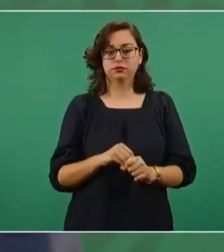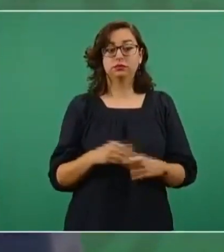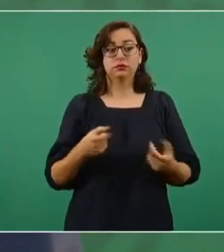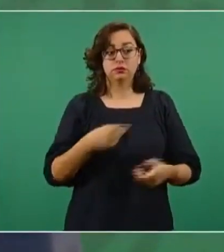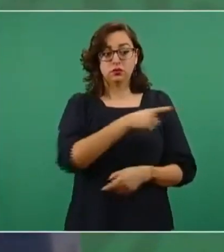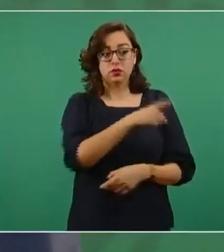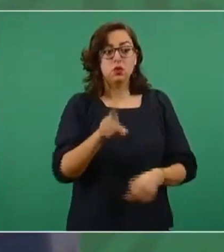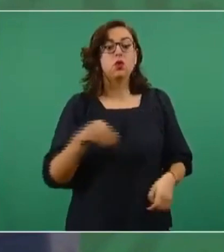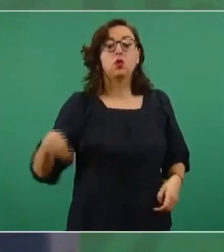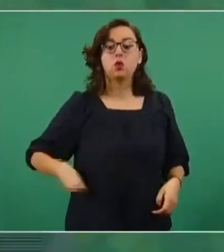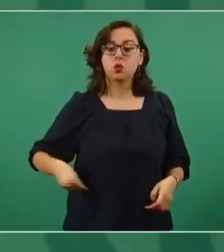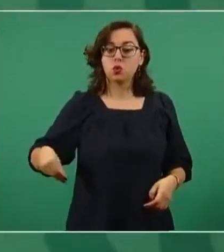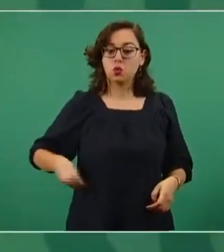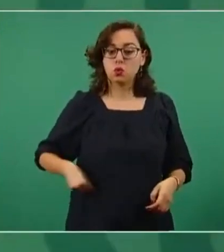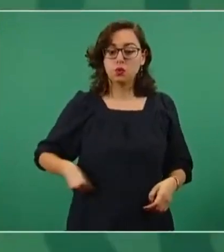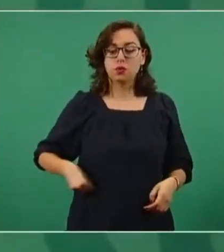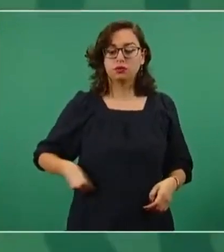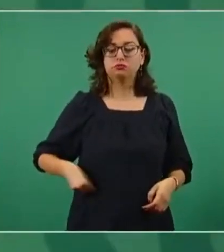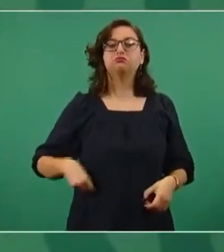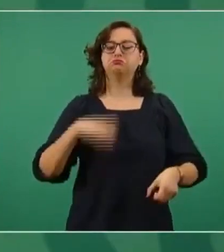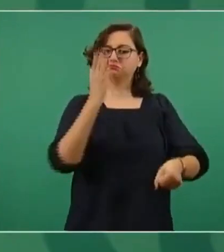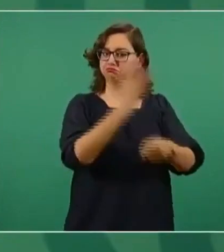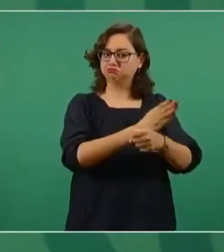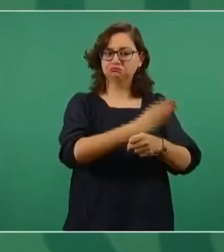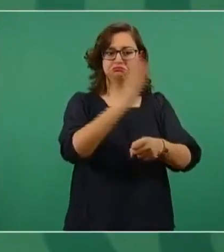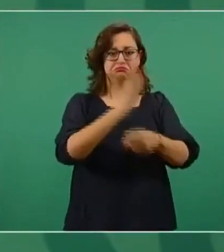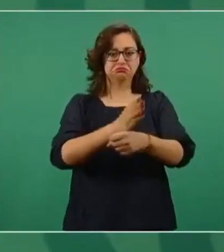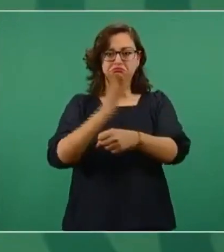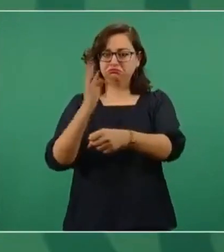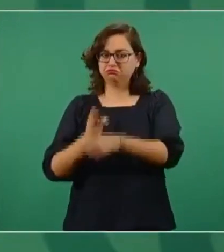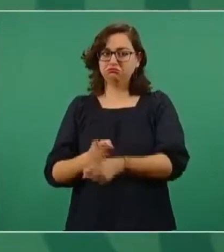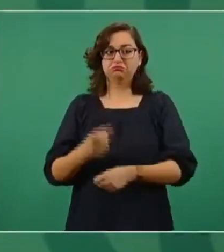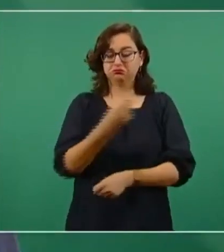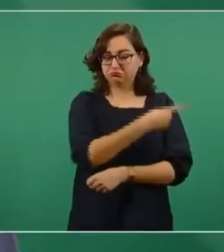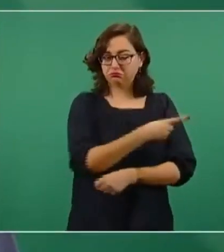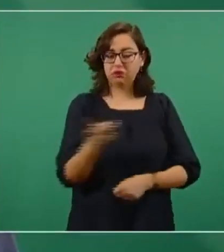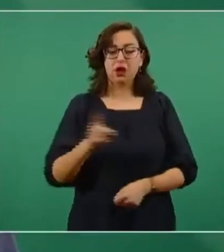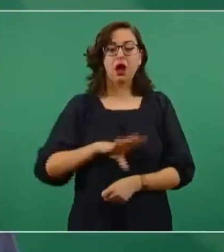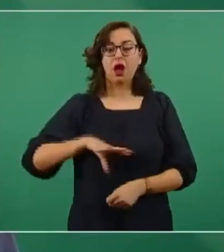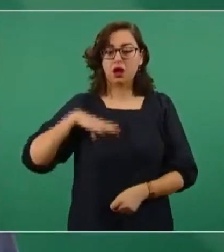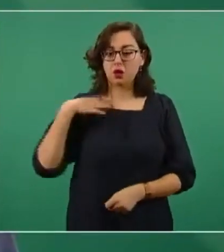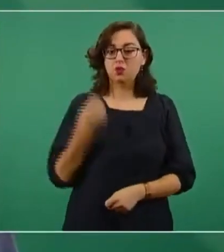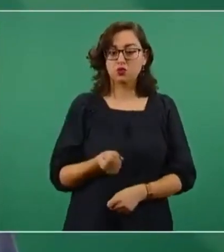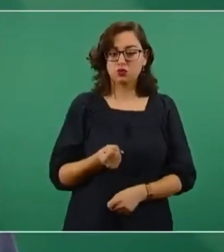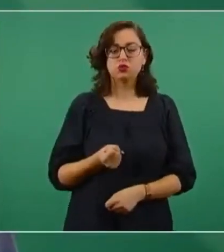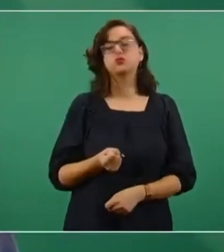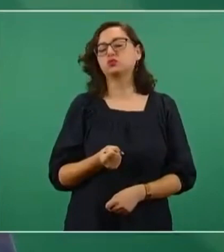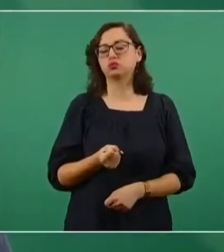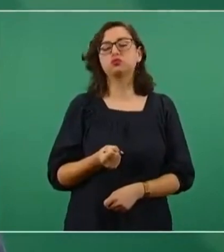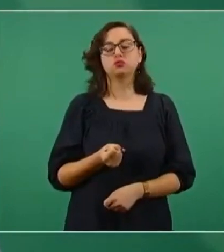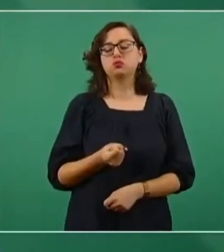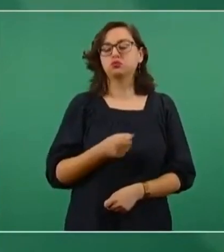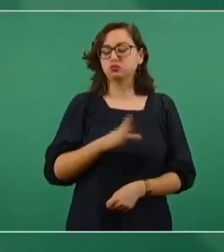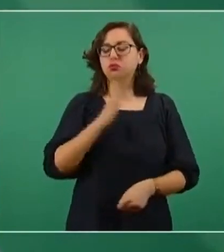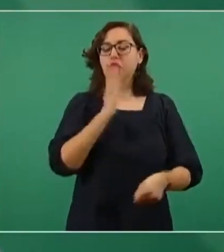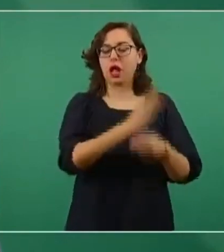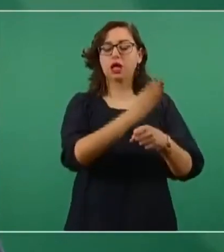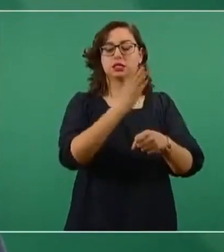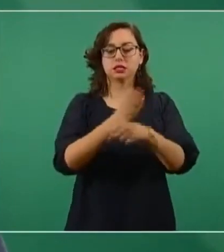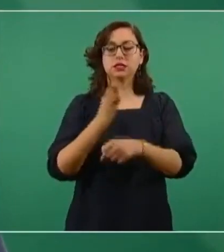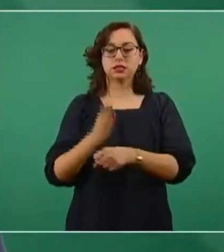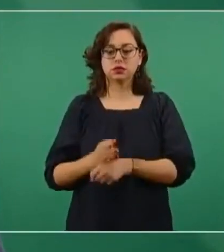responsabilidad, a quienes abusaron en el uso de la fuerza. Pero en general,